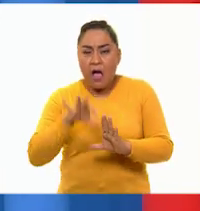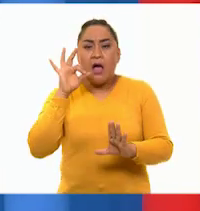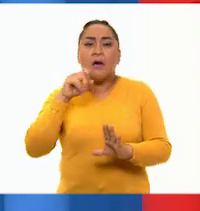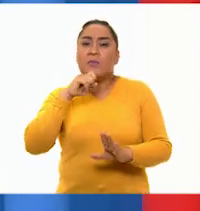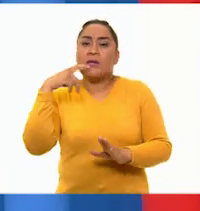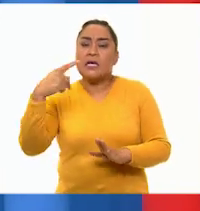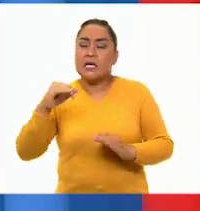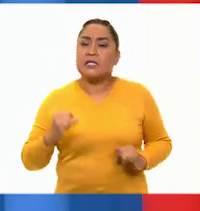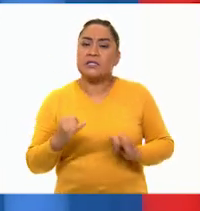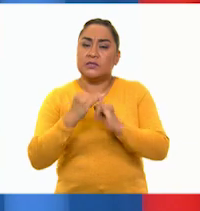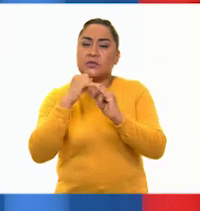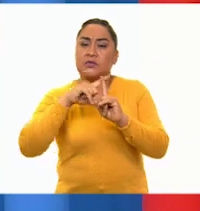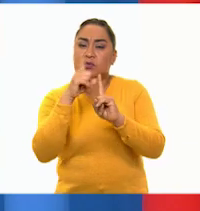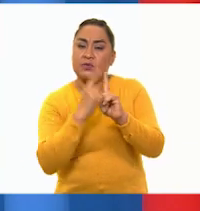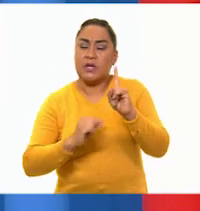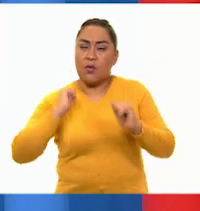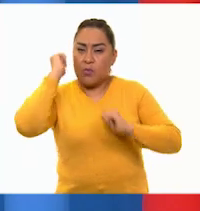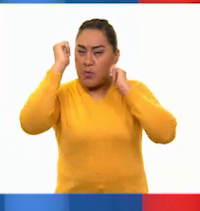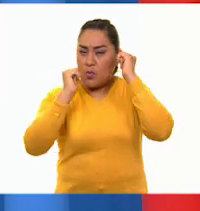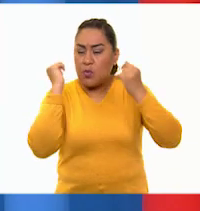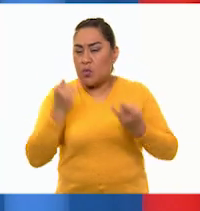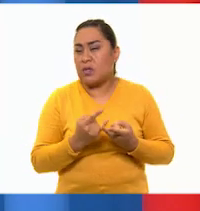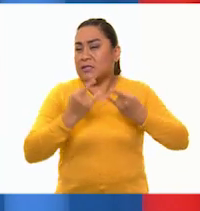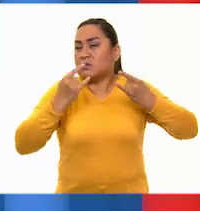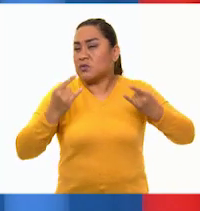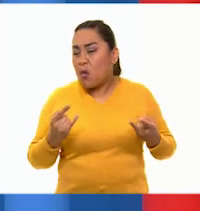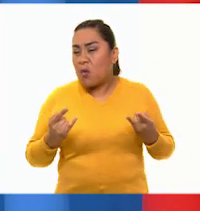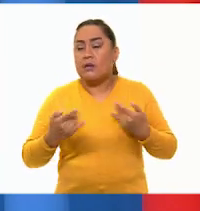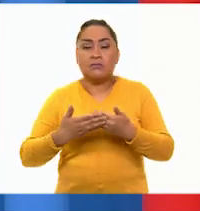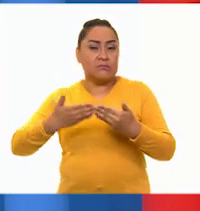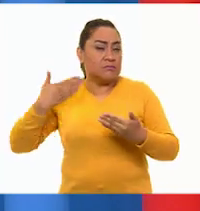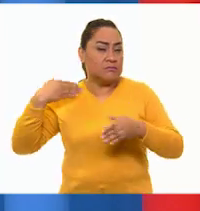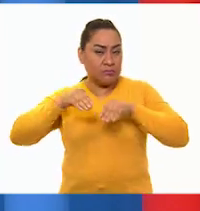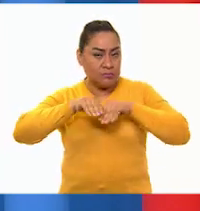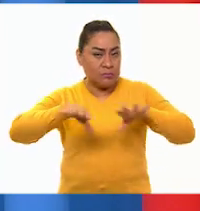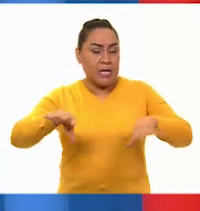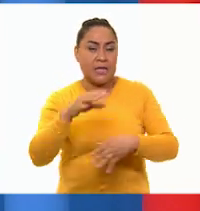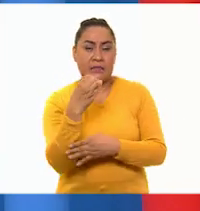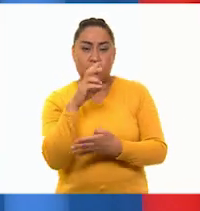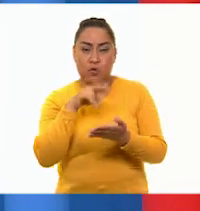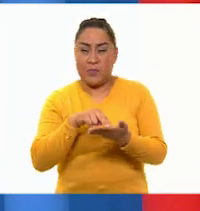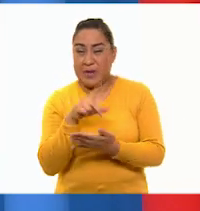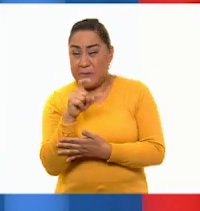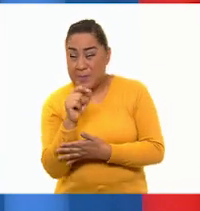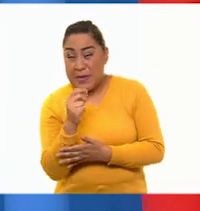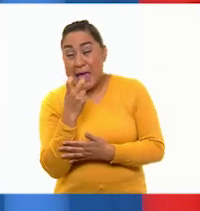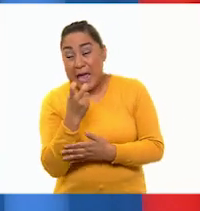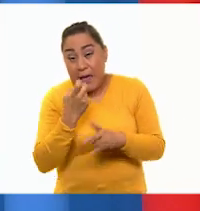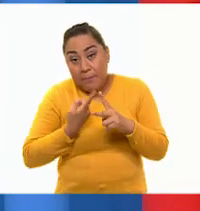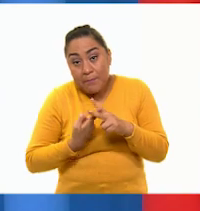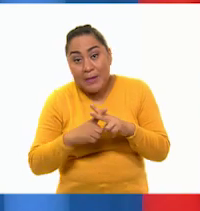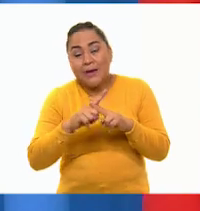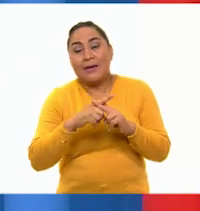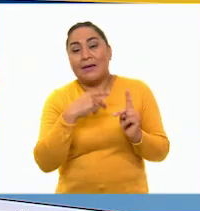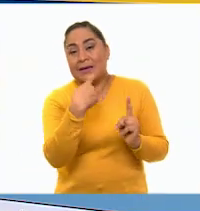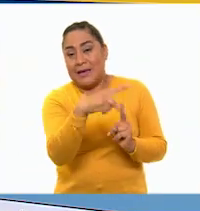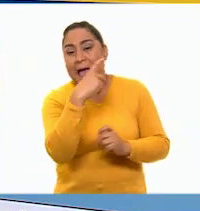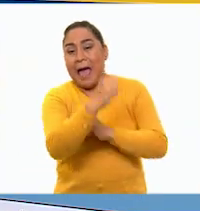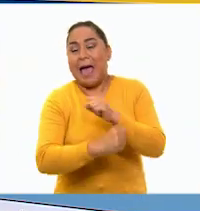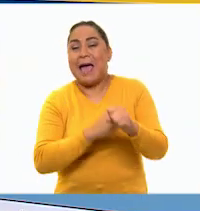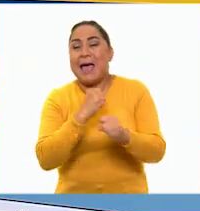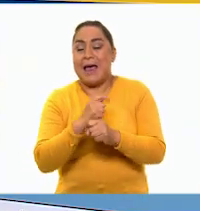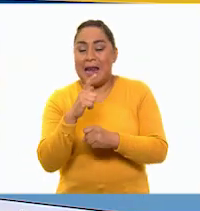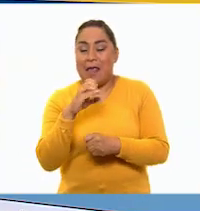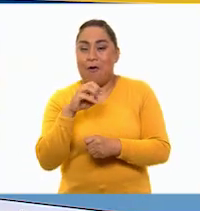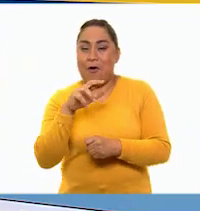Instituto Nacional de Antropología e Historia publicado en enero del 2020, cuando comenzaba el año de Leona Vicario. Muy